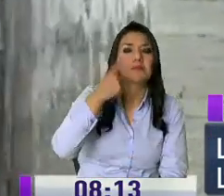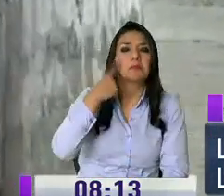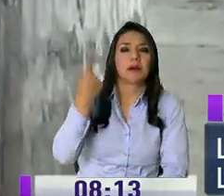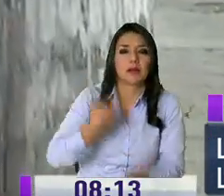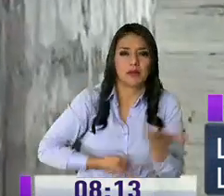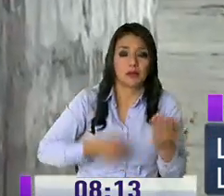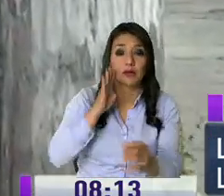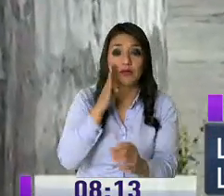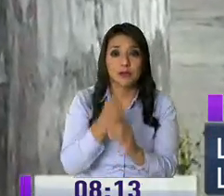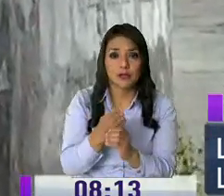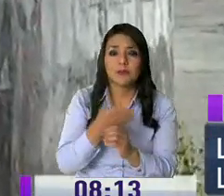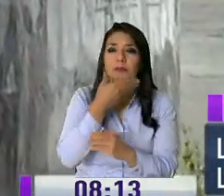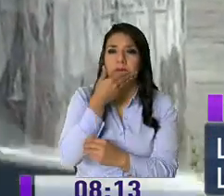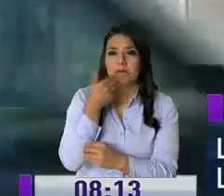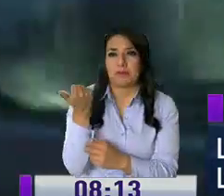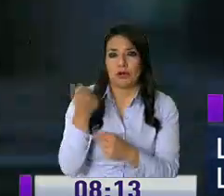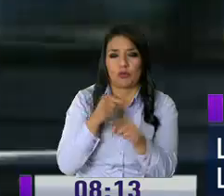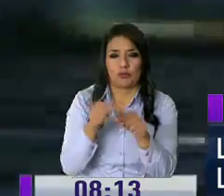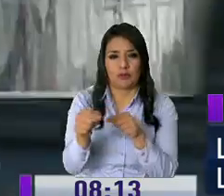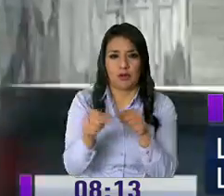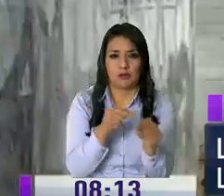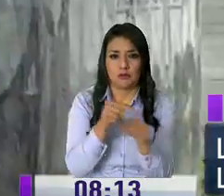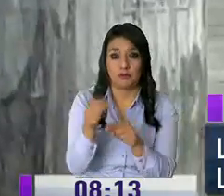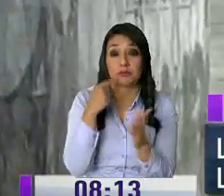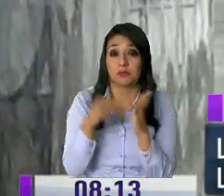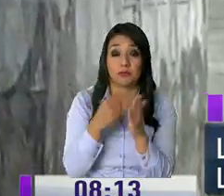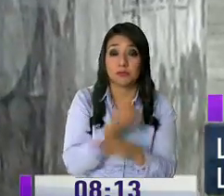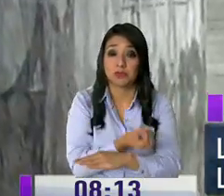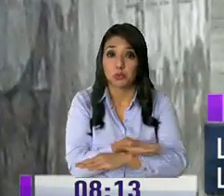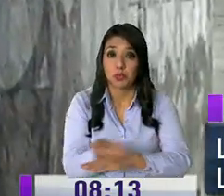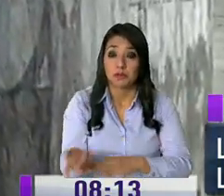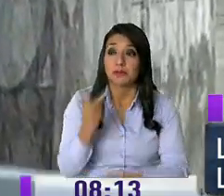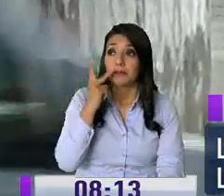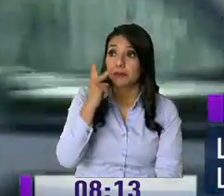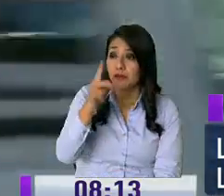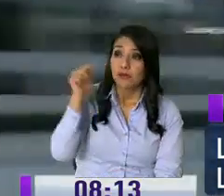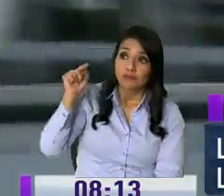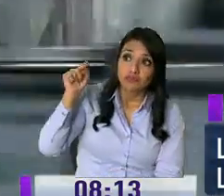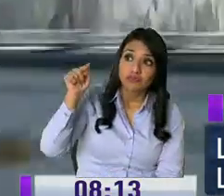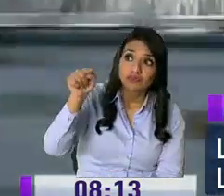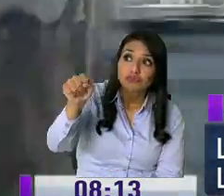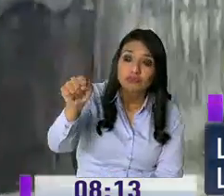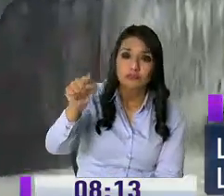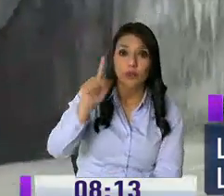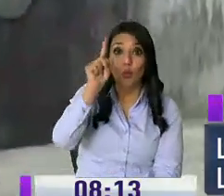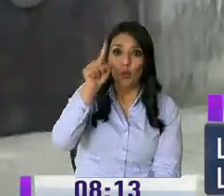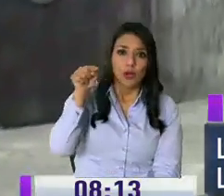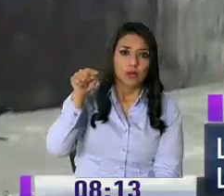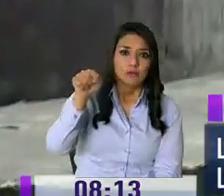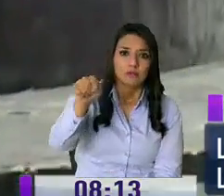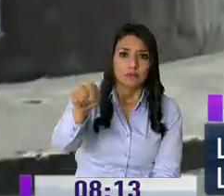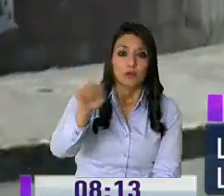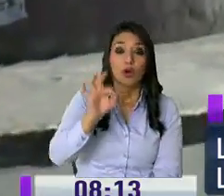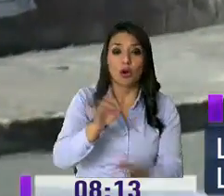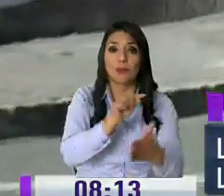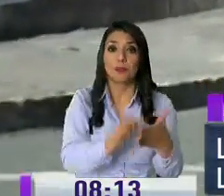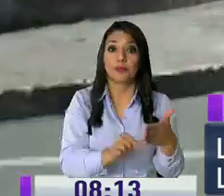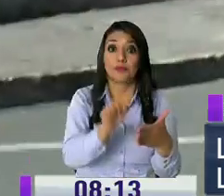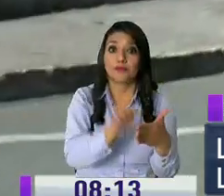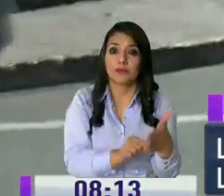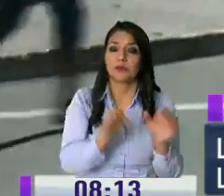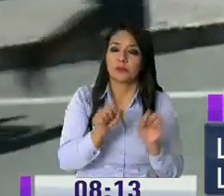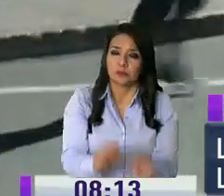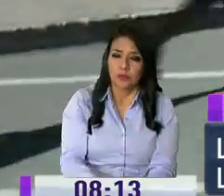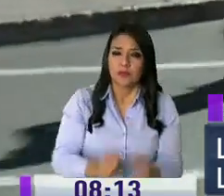la movilidad en el sector La recomendación es que si usted ve una señal de tránsito que indica que no se estacione a ese costado de la